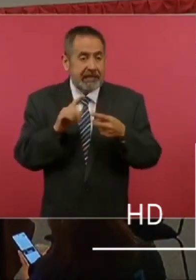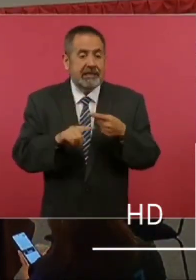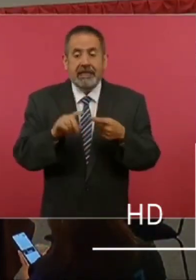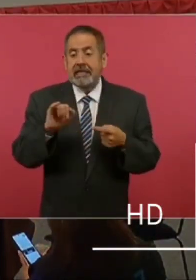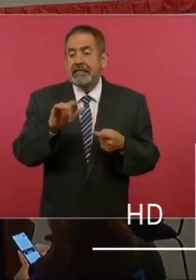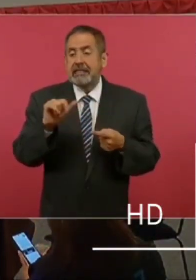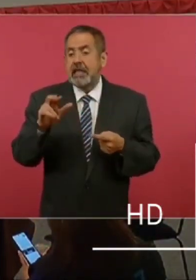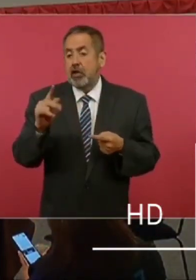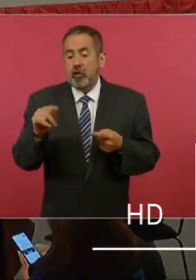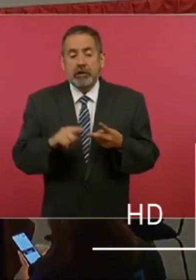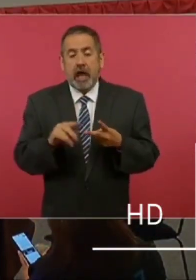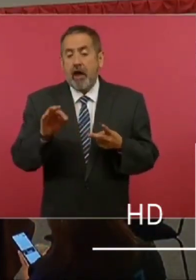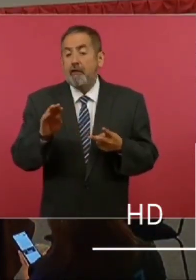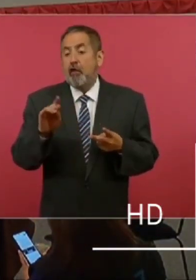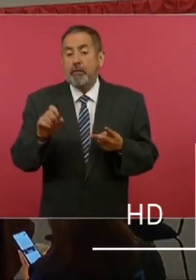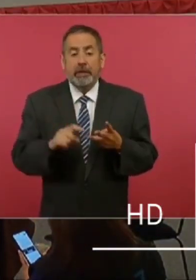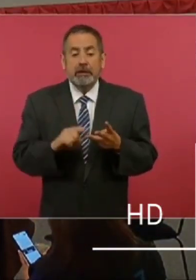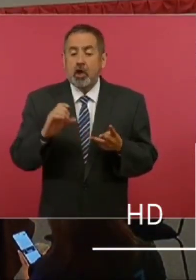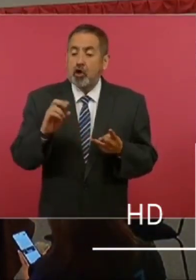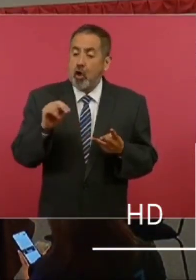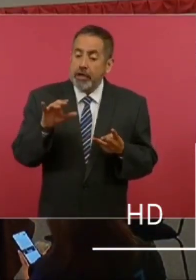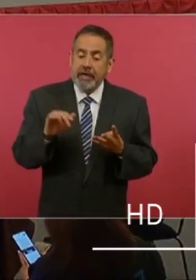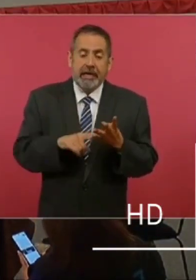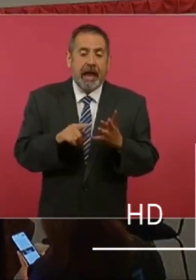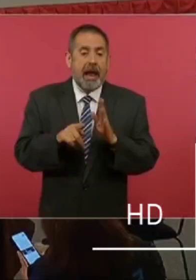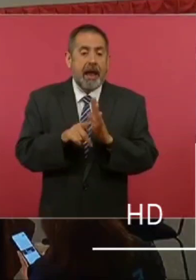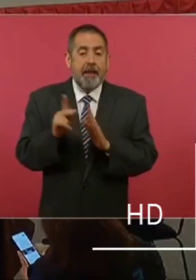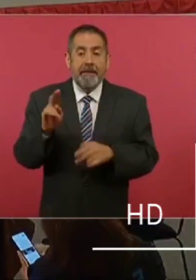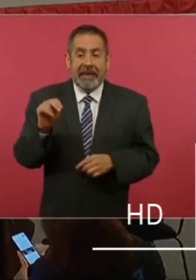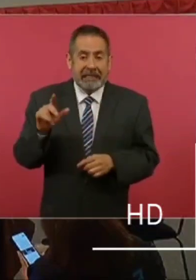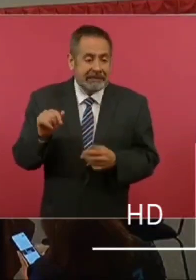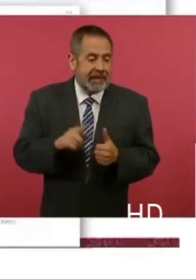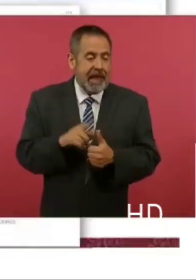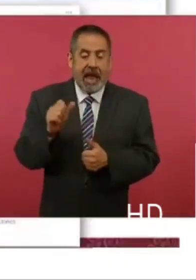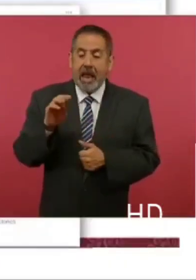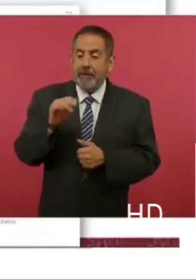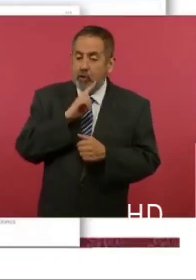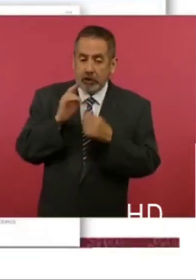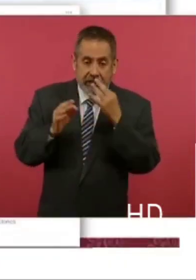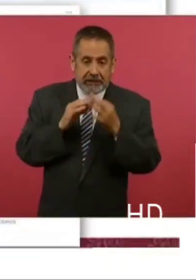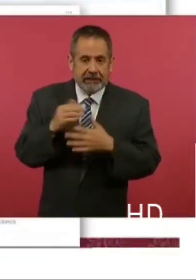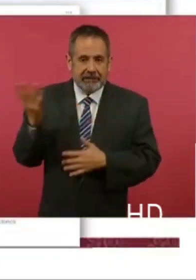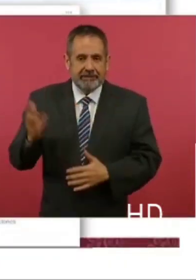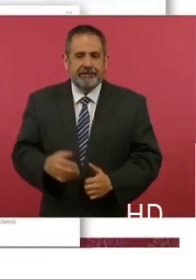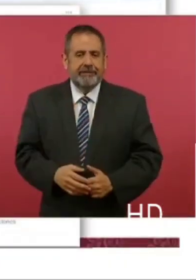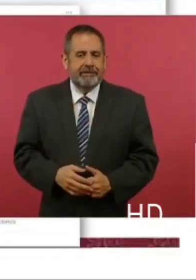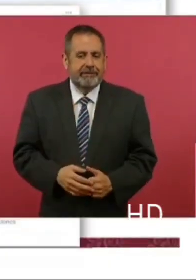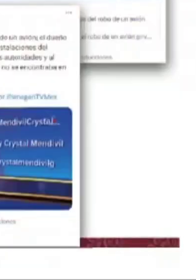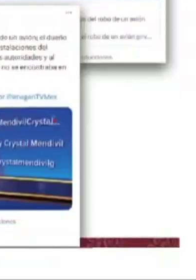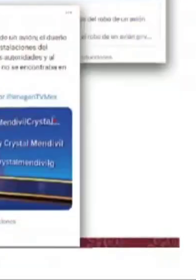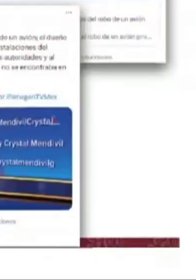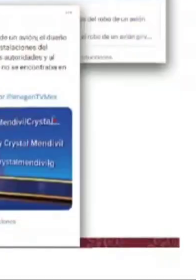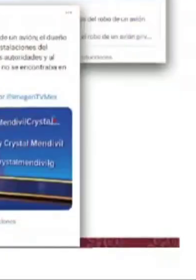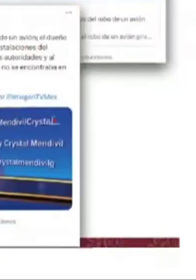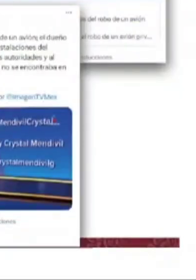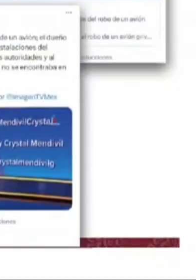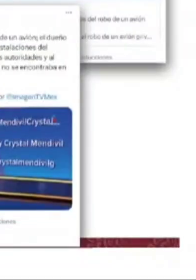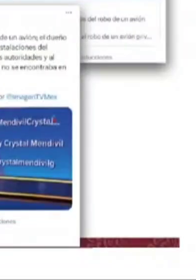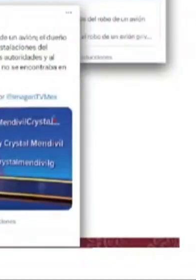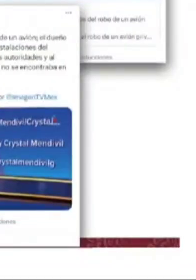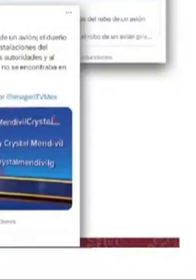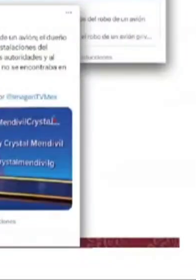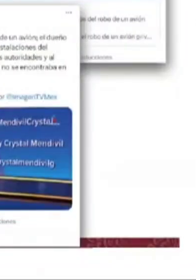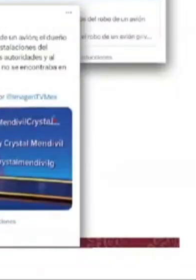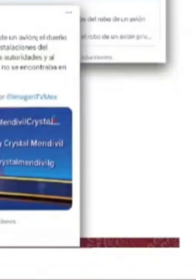Forbes, La Crónica de Hoy, La Prensa, AM Noticias, Eje Central, además de Guadalupe Acosta Naranjo, Leticia